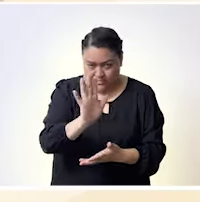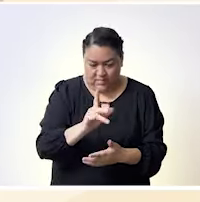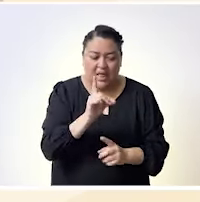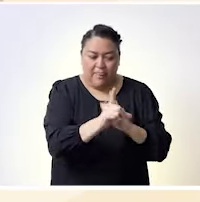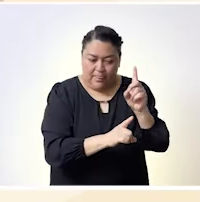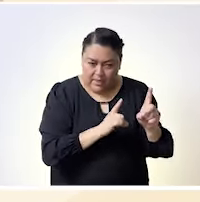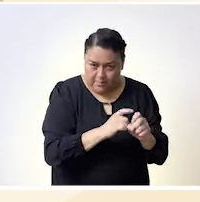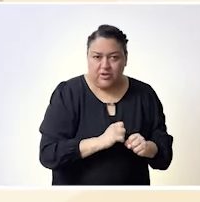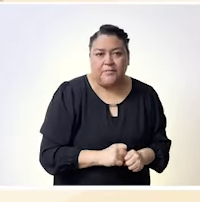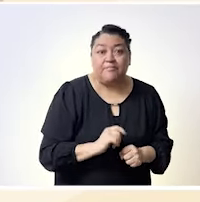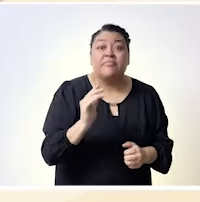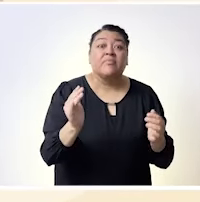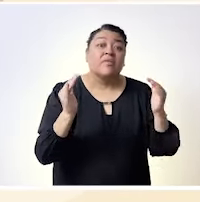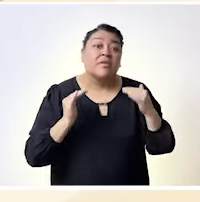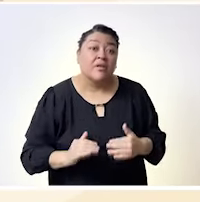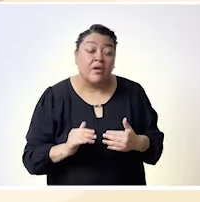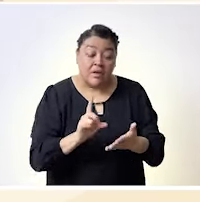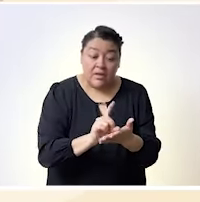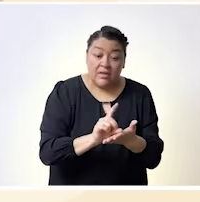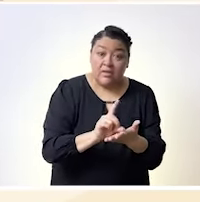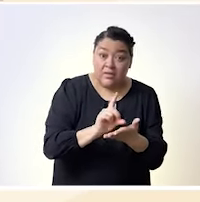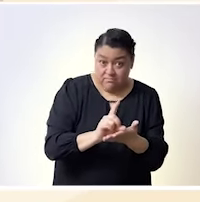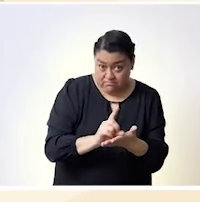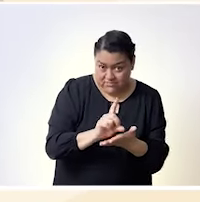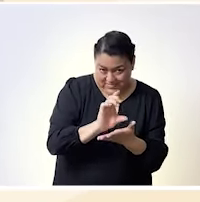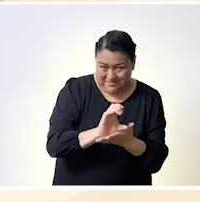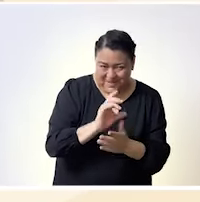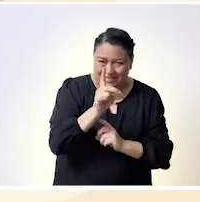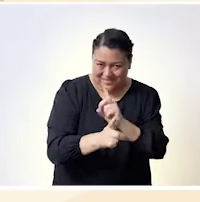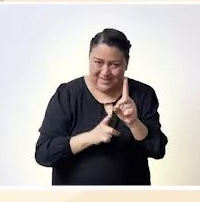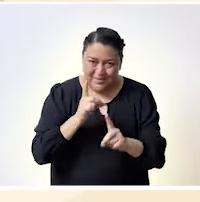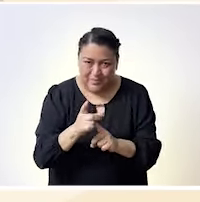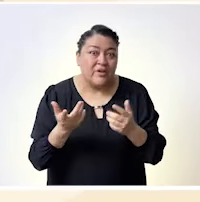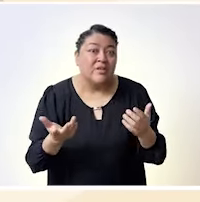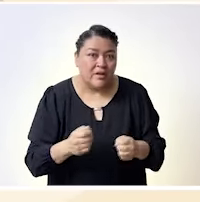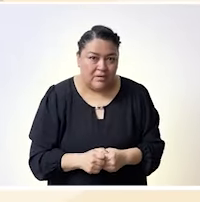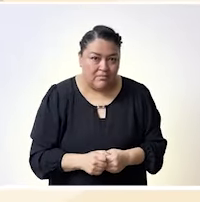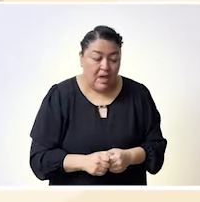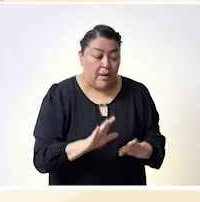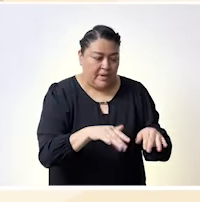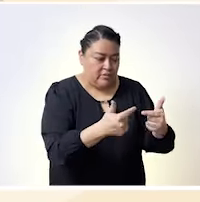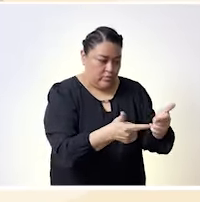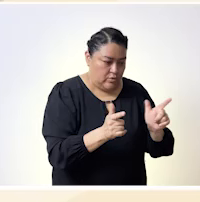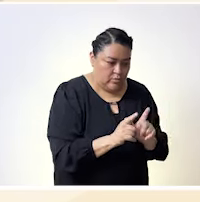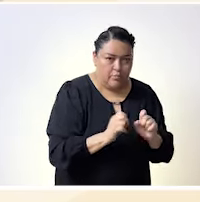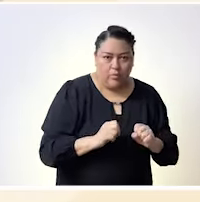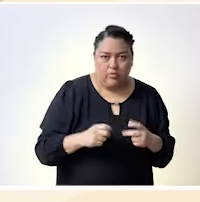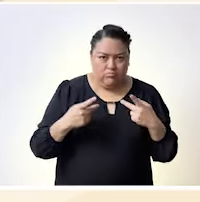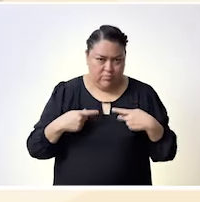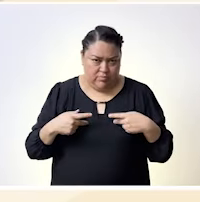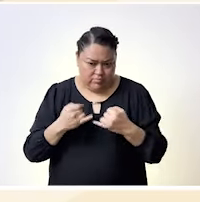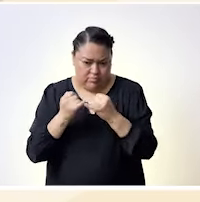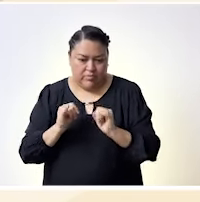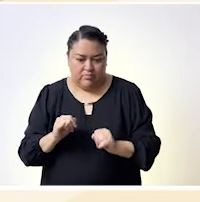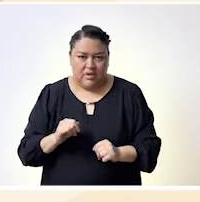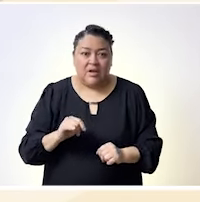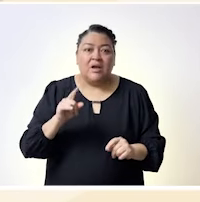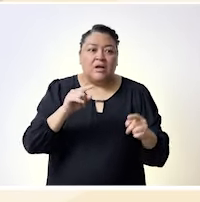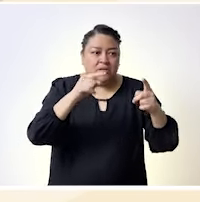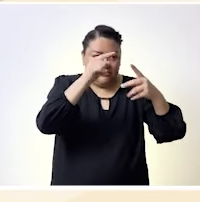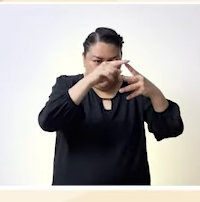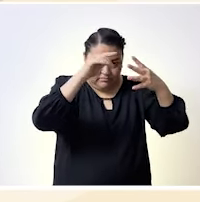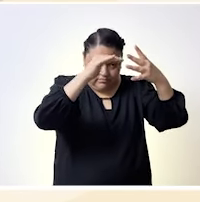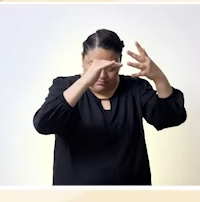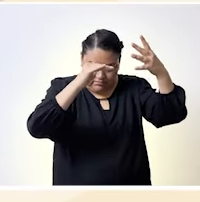mayor por las situaciones de discriminación en las que te puedes enfrentar, sobre todo justamente por este estigma que me parece